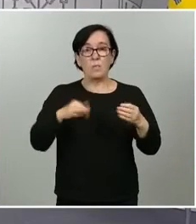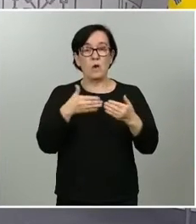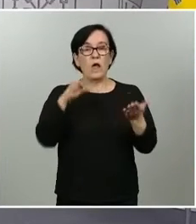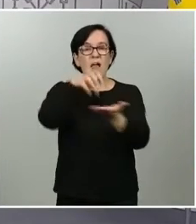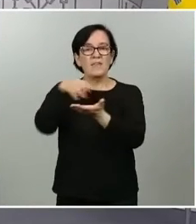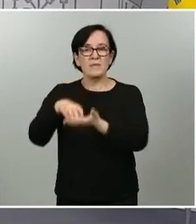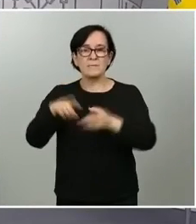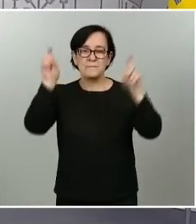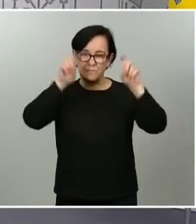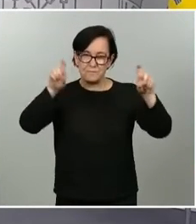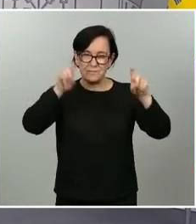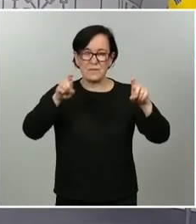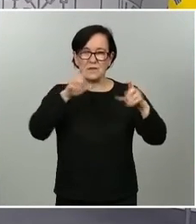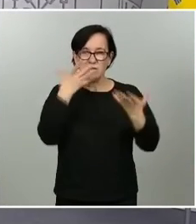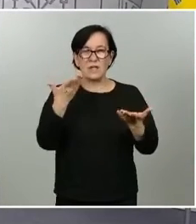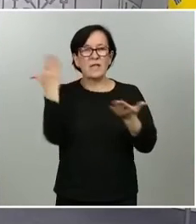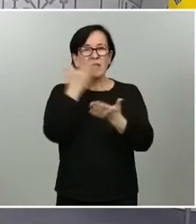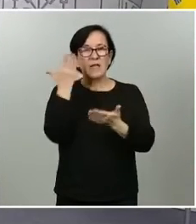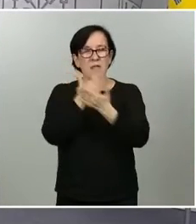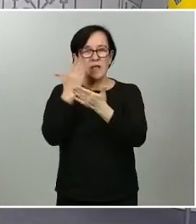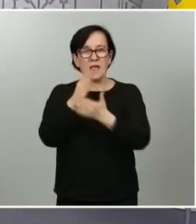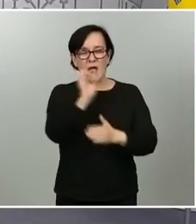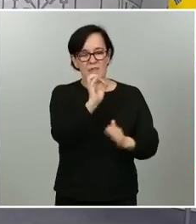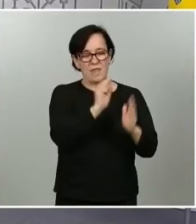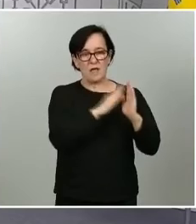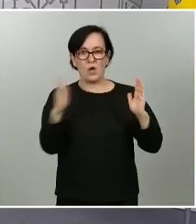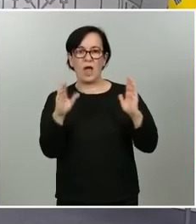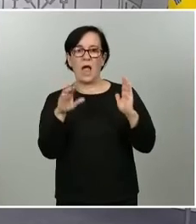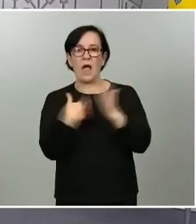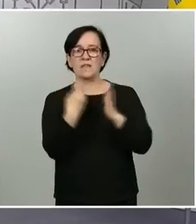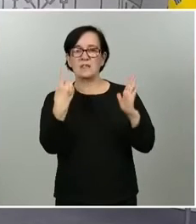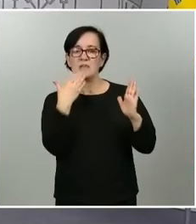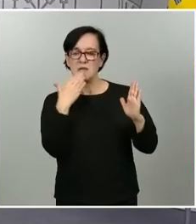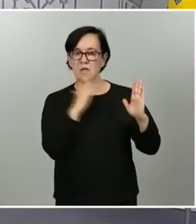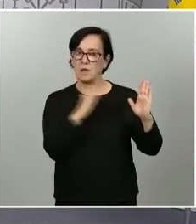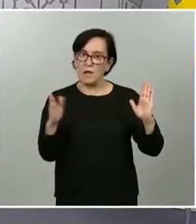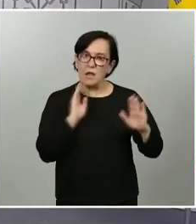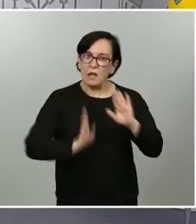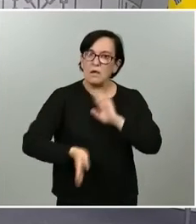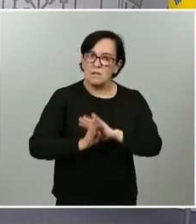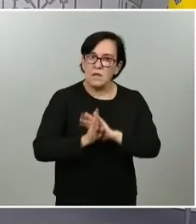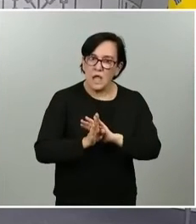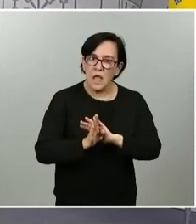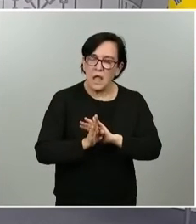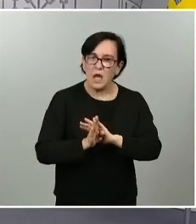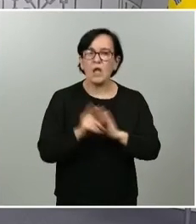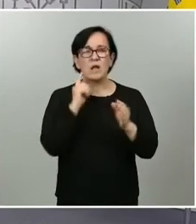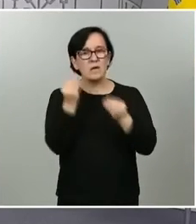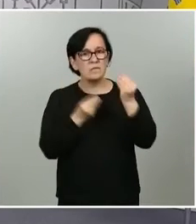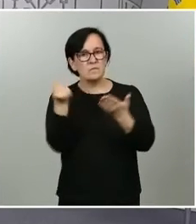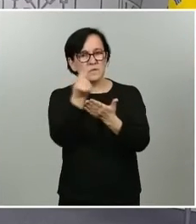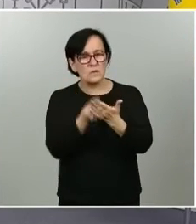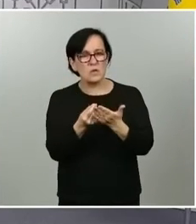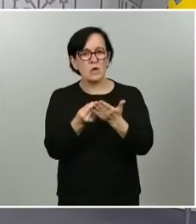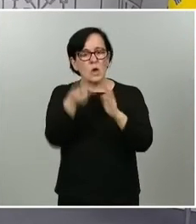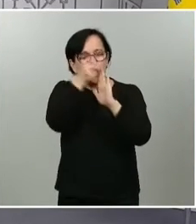como es el caso de las escuelas de cero a seis años sigue en pie la actuación se ha diseñado un protocolo de